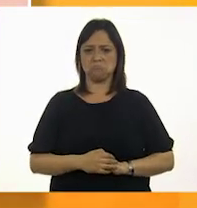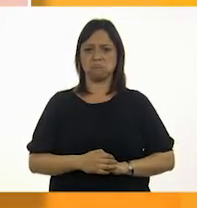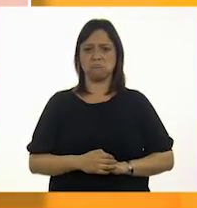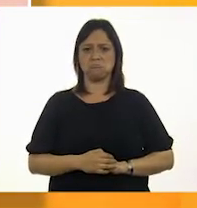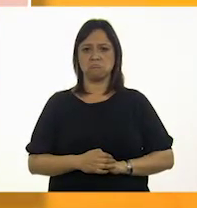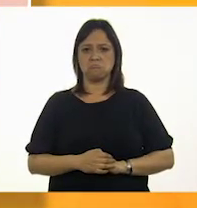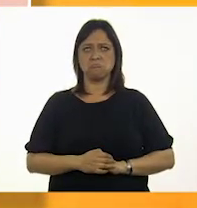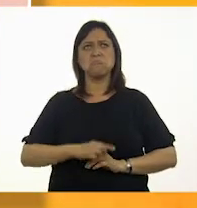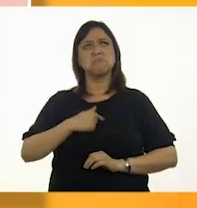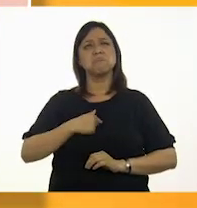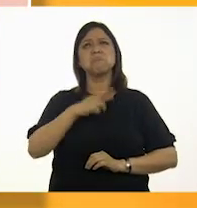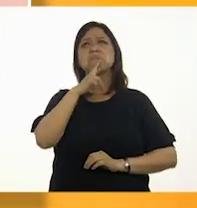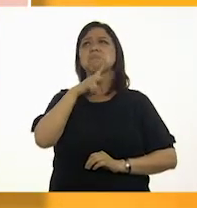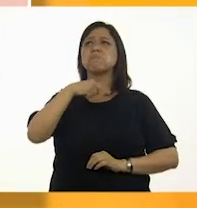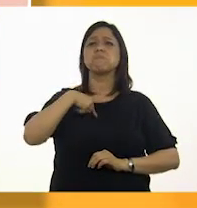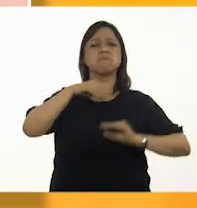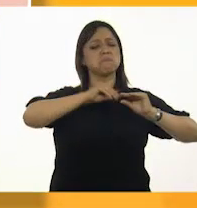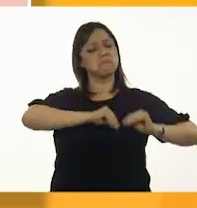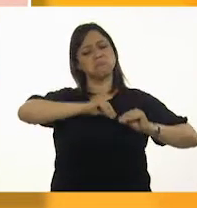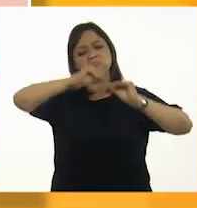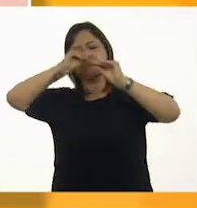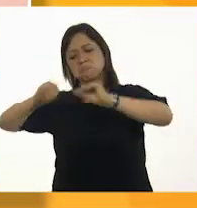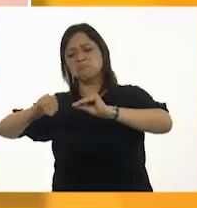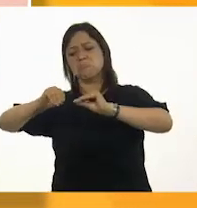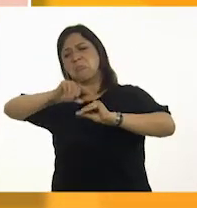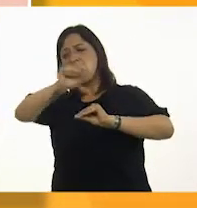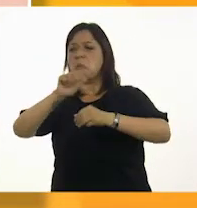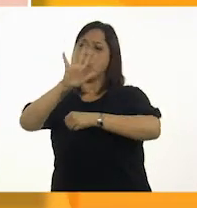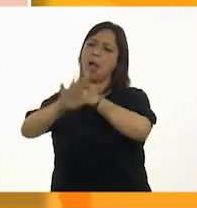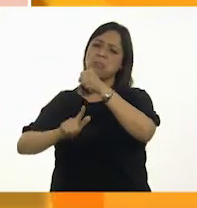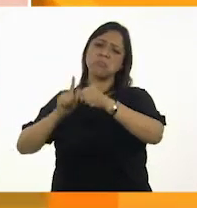Mejor me mudaré a donde haya otros como yo.